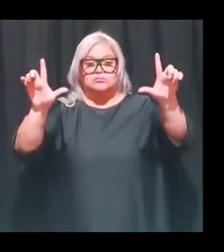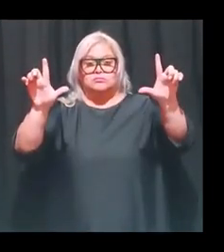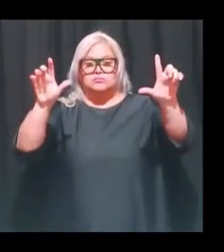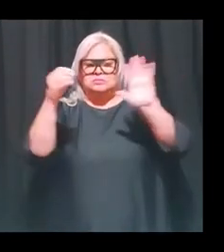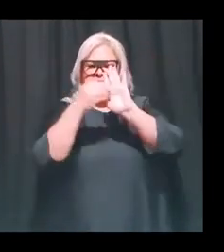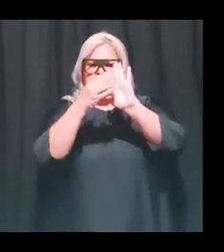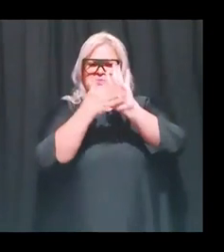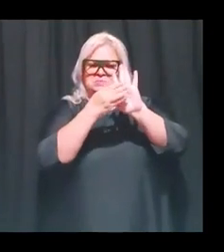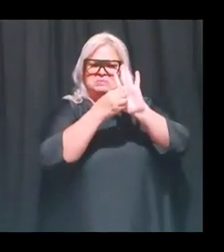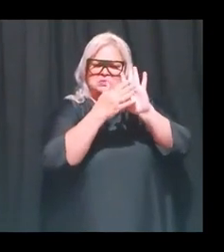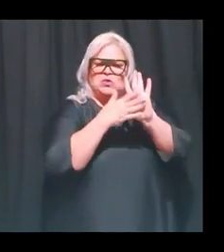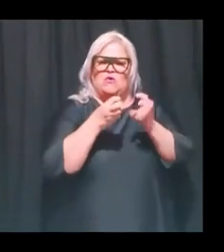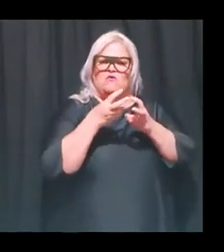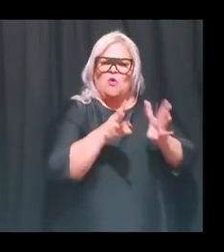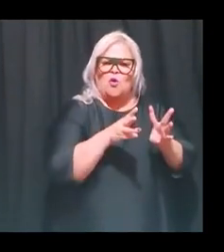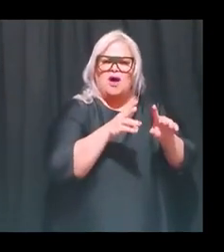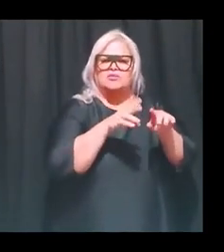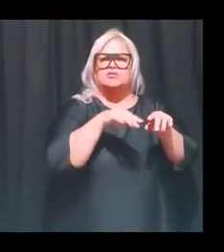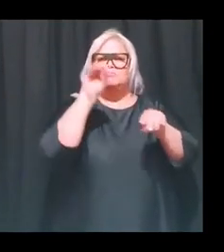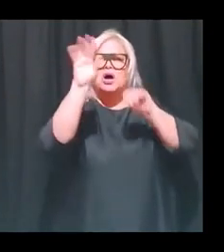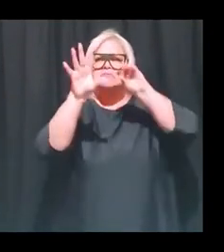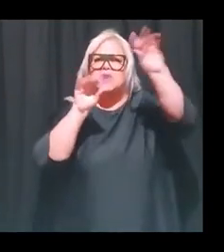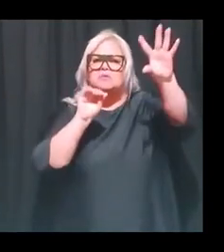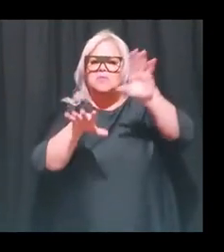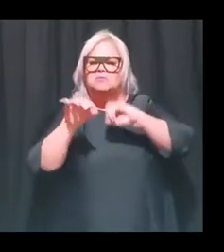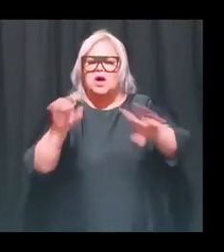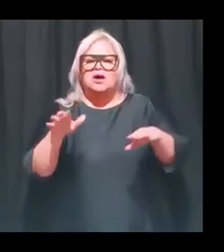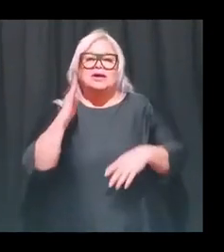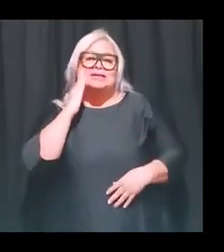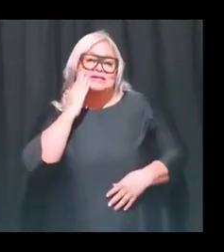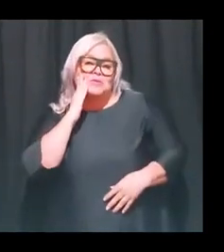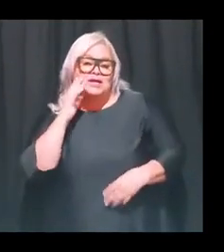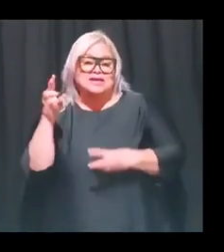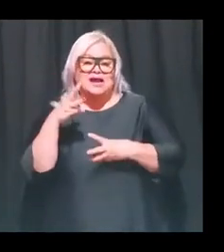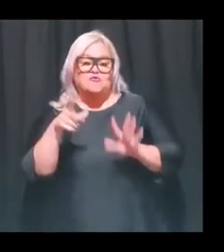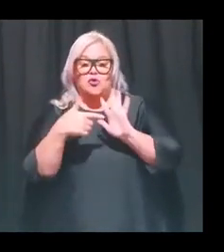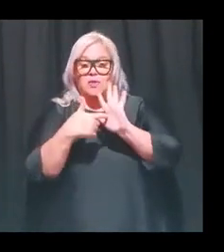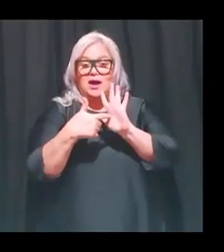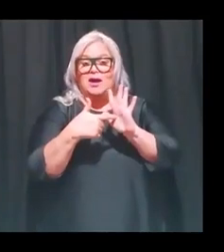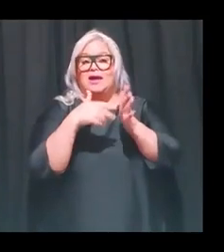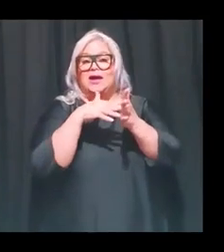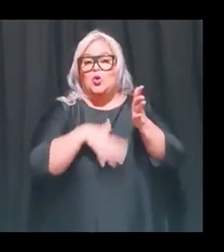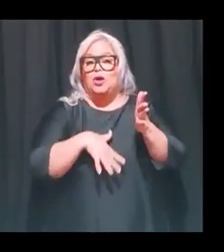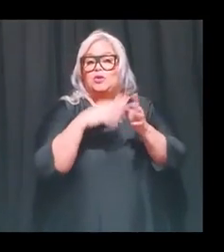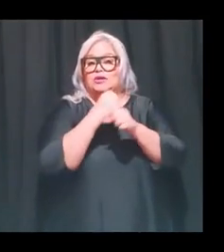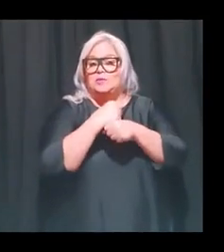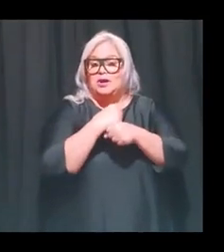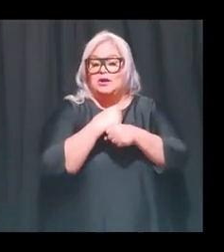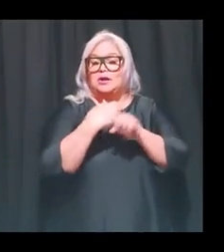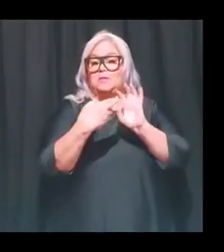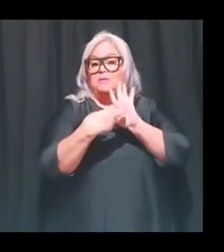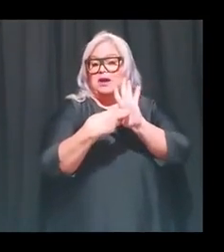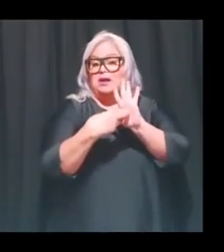bien similares a esas formas que yo les mostré que hicieron los estudiantes para representar lo que para ellos